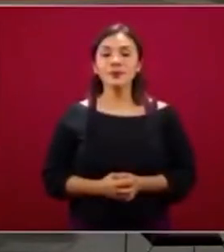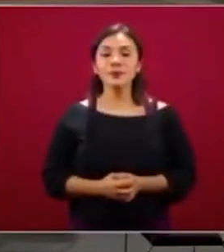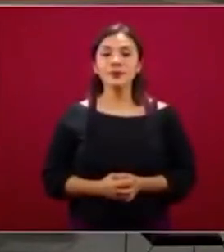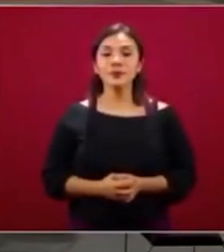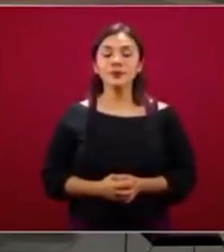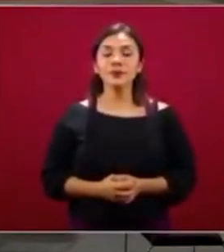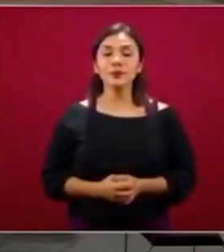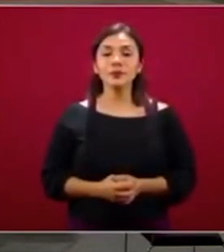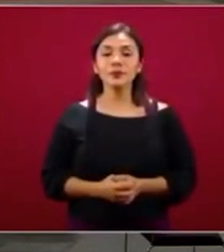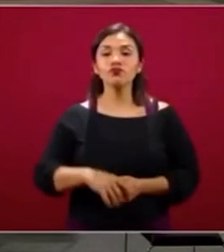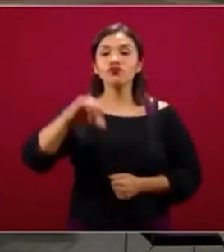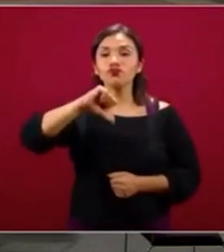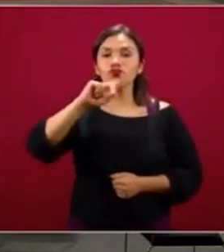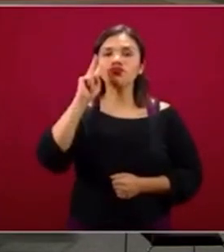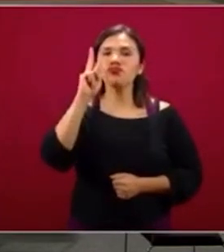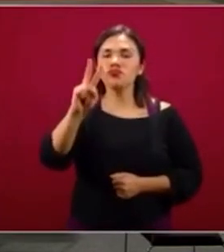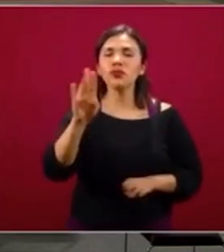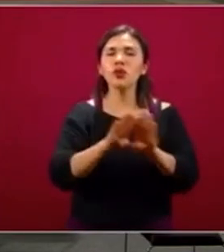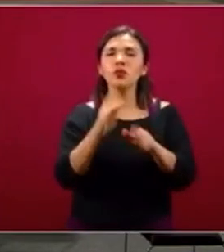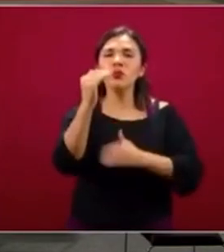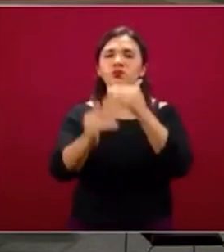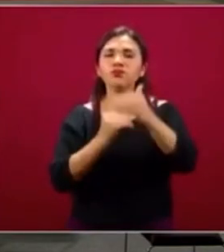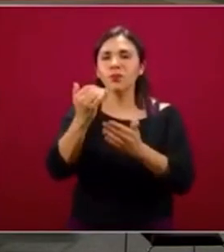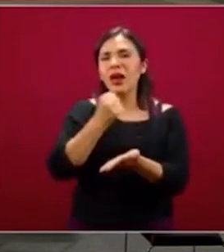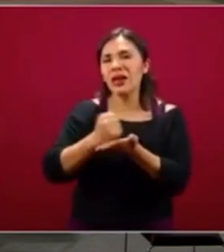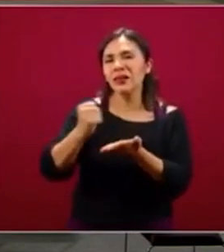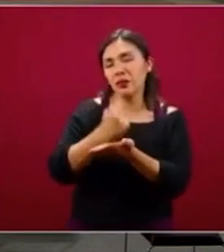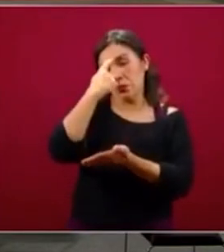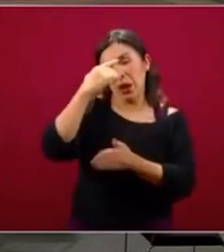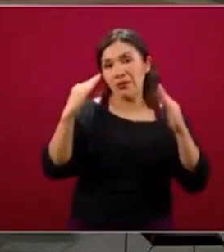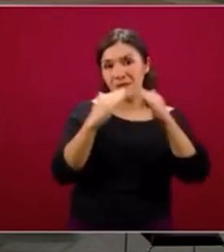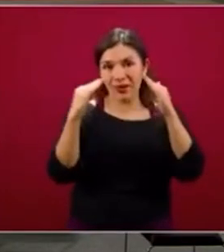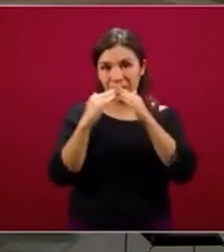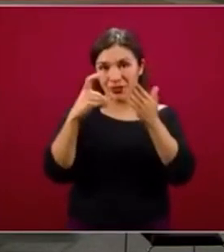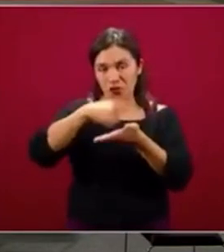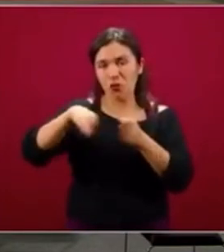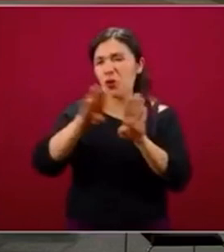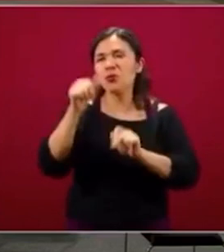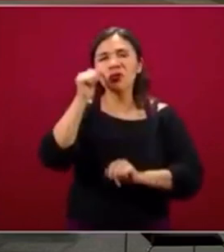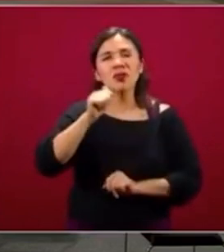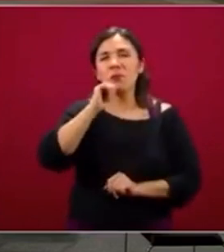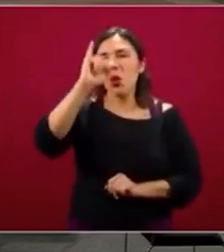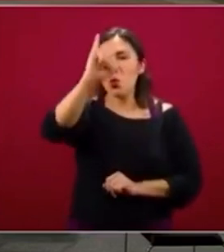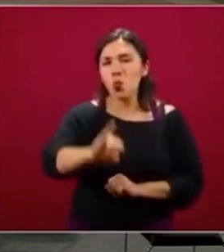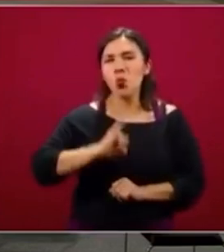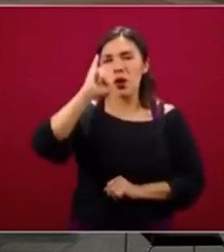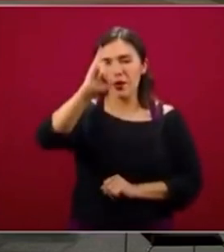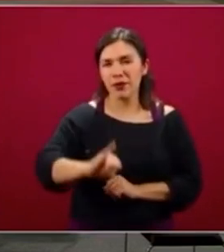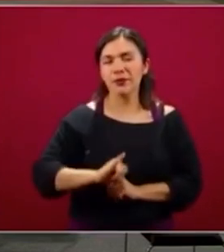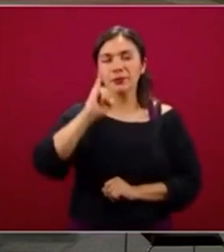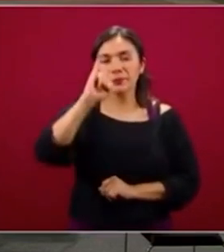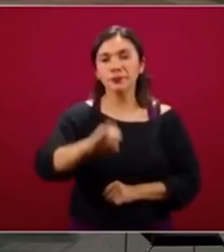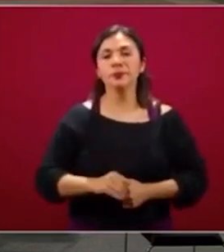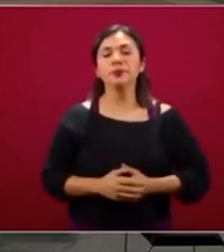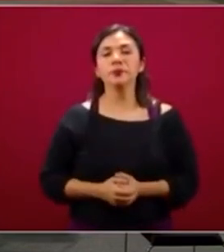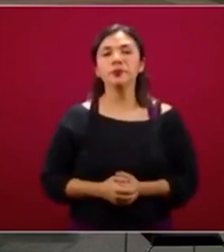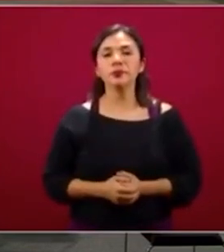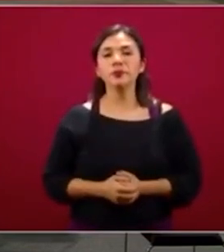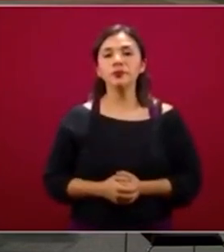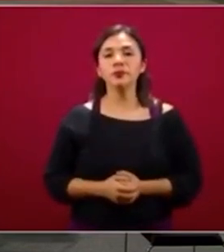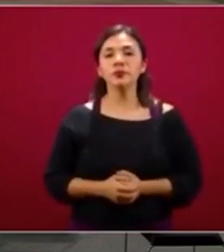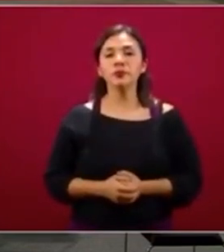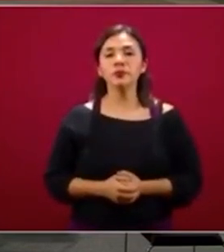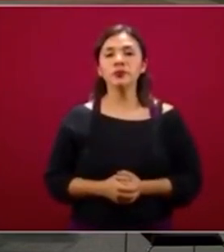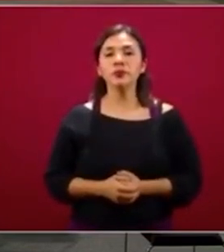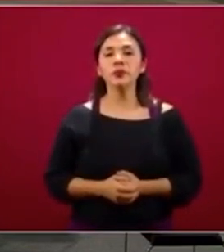Créditos de vivienda, como ya lo hemos tenido aquí cada jueves, en la que sigue tenemos cómo cerramos el mes de